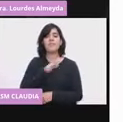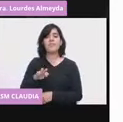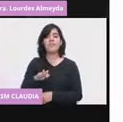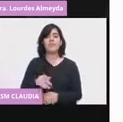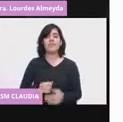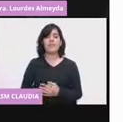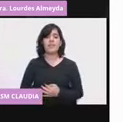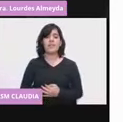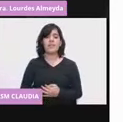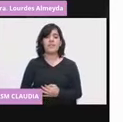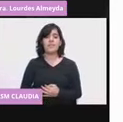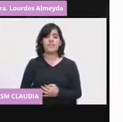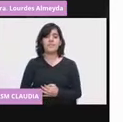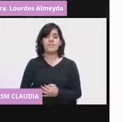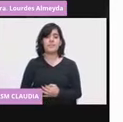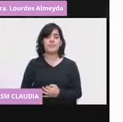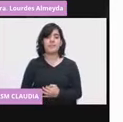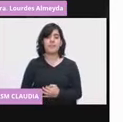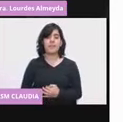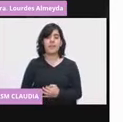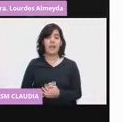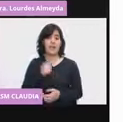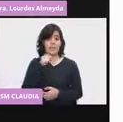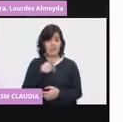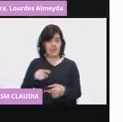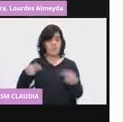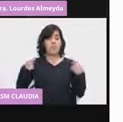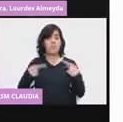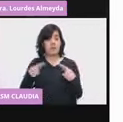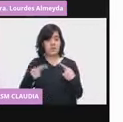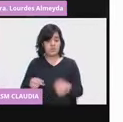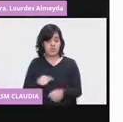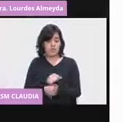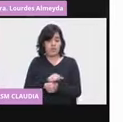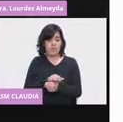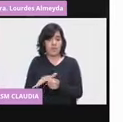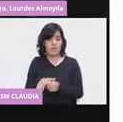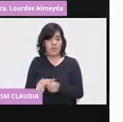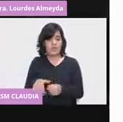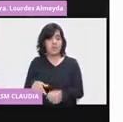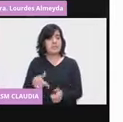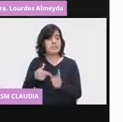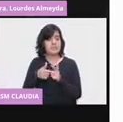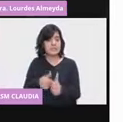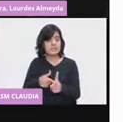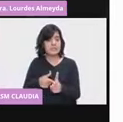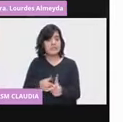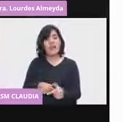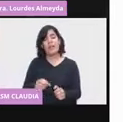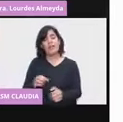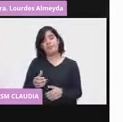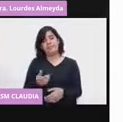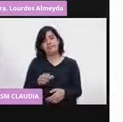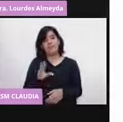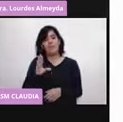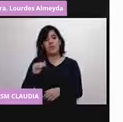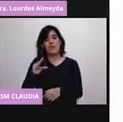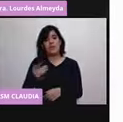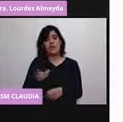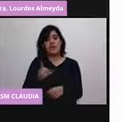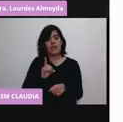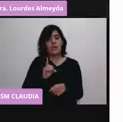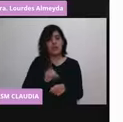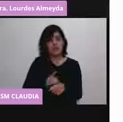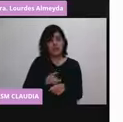Personas iguales que hayan presentado COVID-19 y aún no se recuperen, y diferir las 90 días de los productos